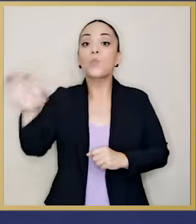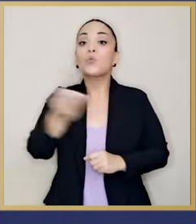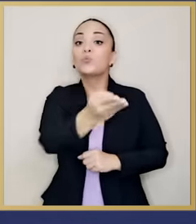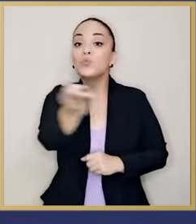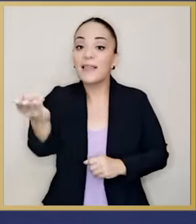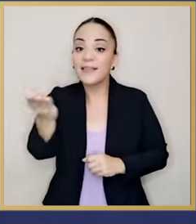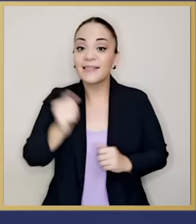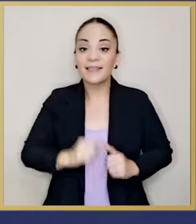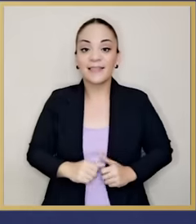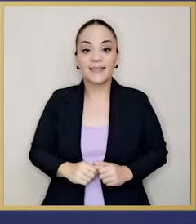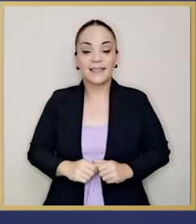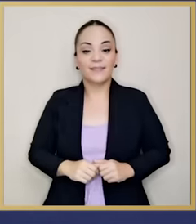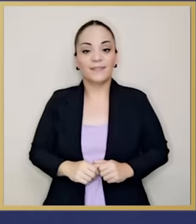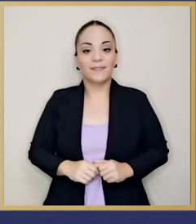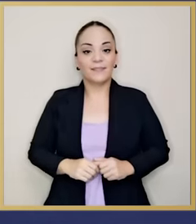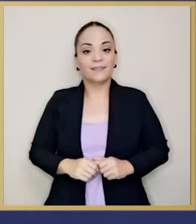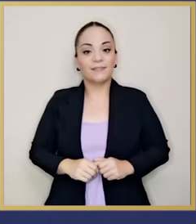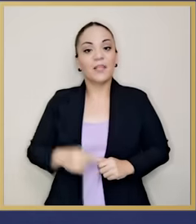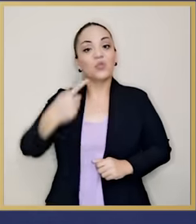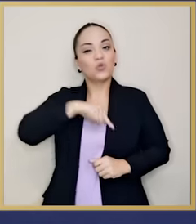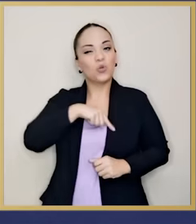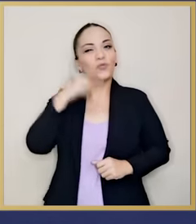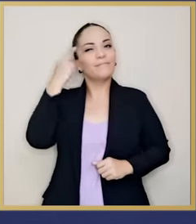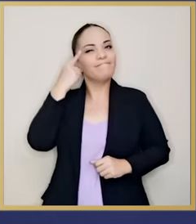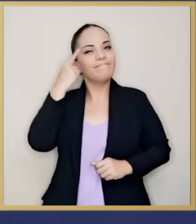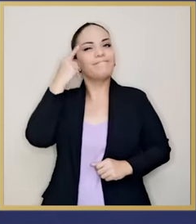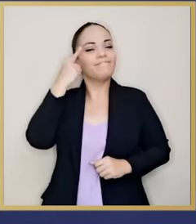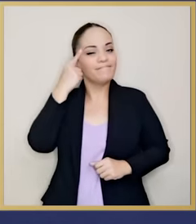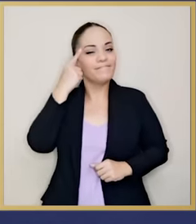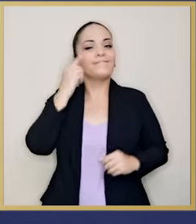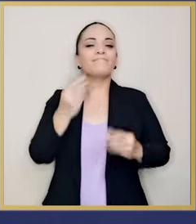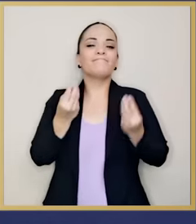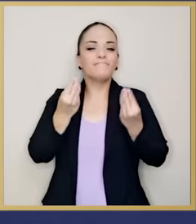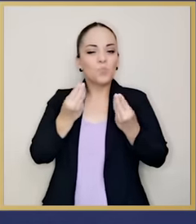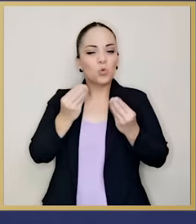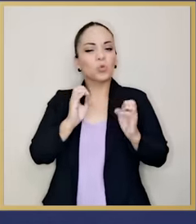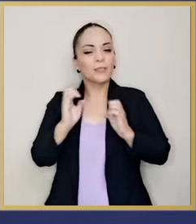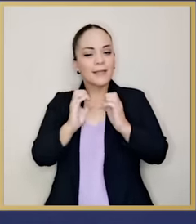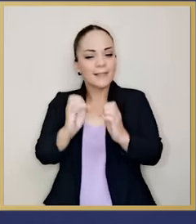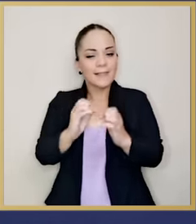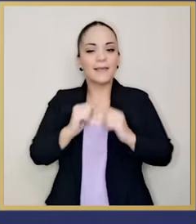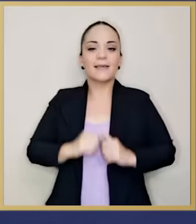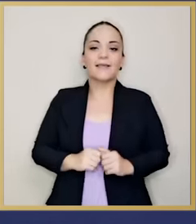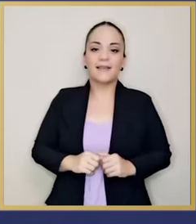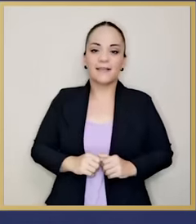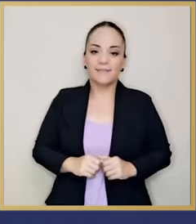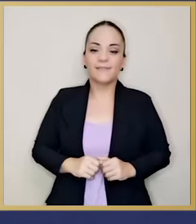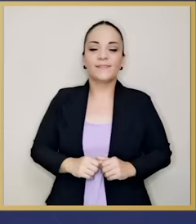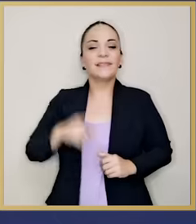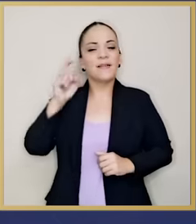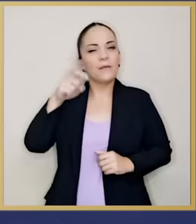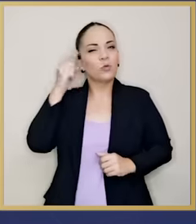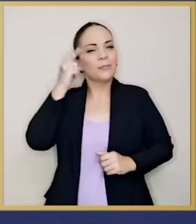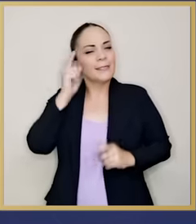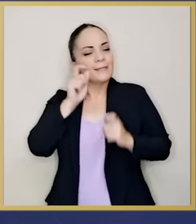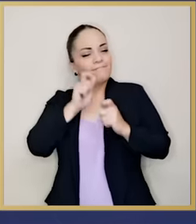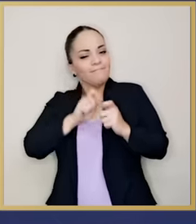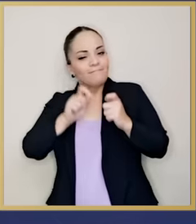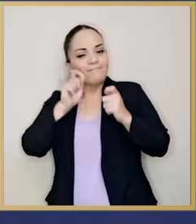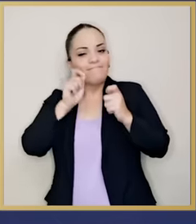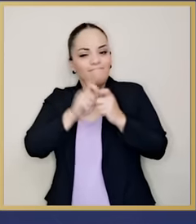ustedes? Vamos a tener que pensar con mucha estrategia, con una